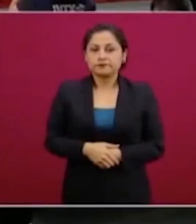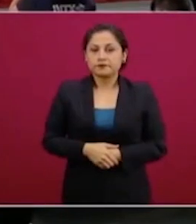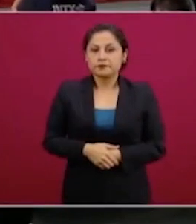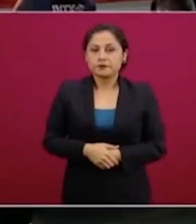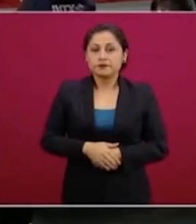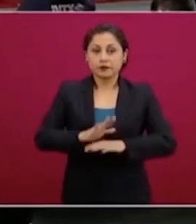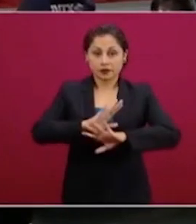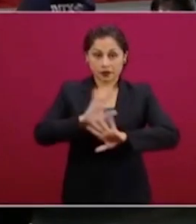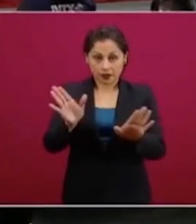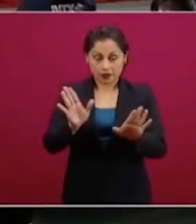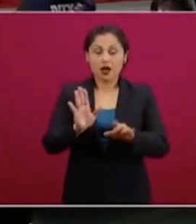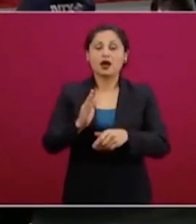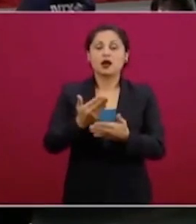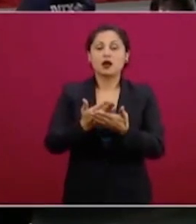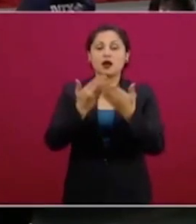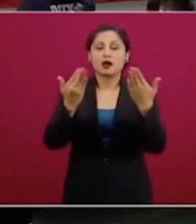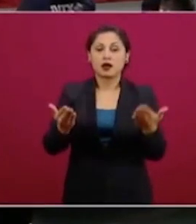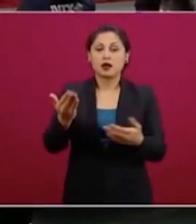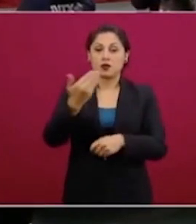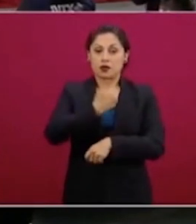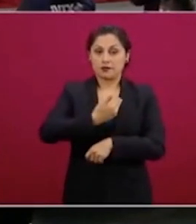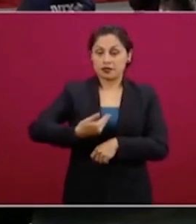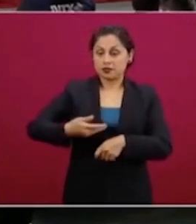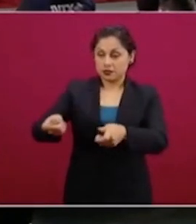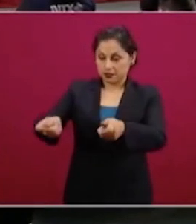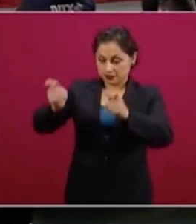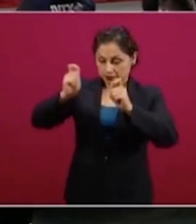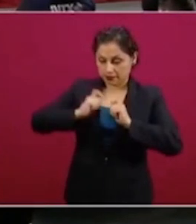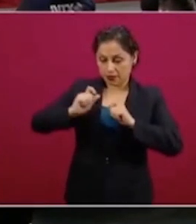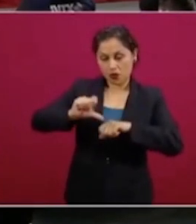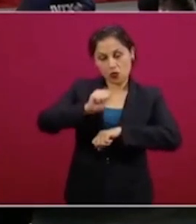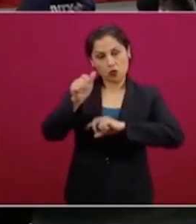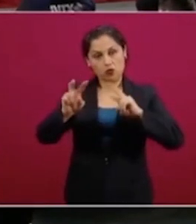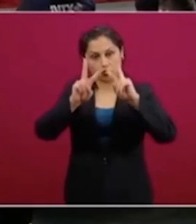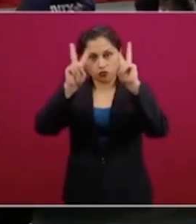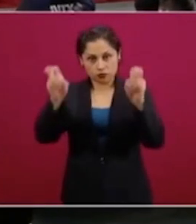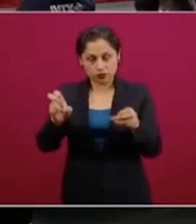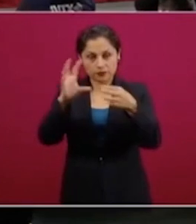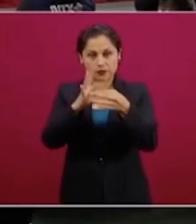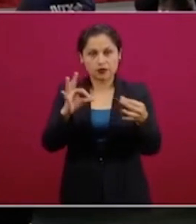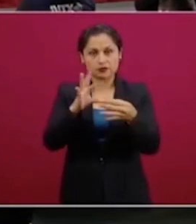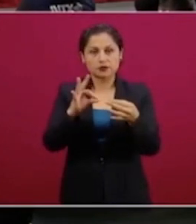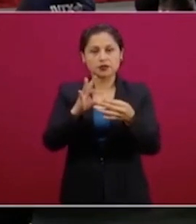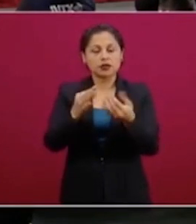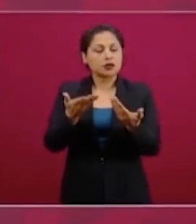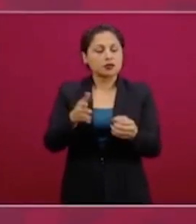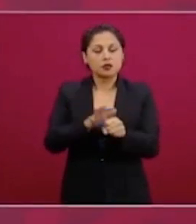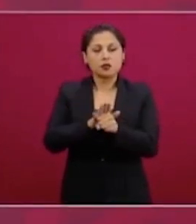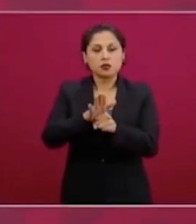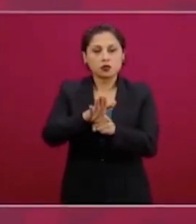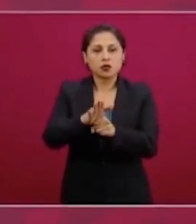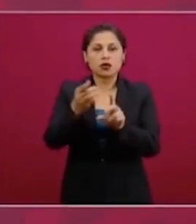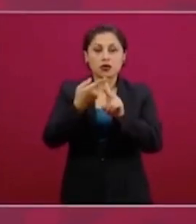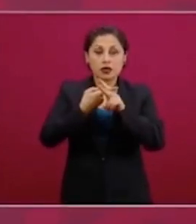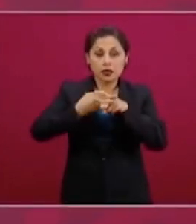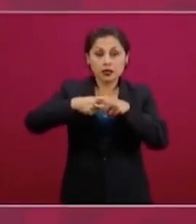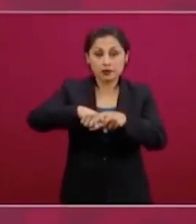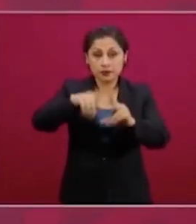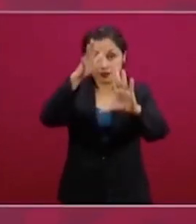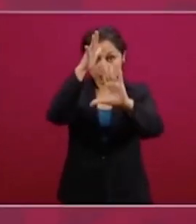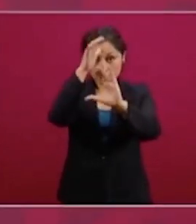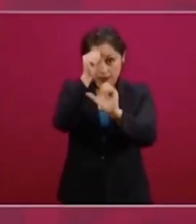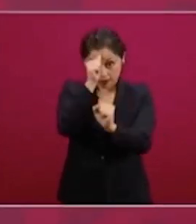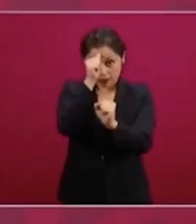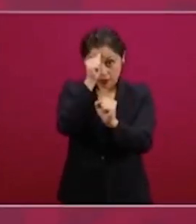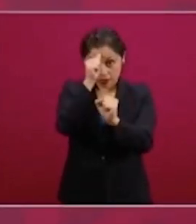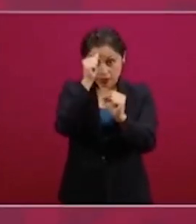Al segundo punto que me encomendó el señor presidente comentarles el día de hoy, que es el inicio del acuerdo todos juntos contra el